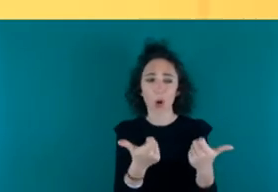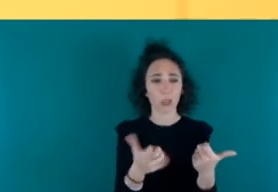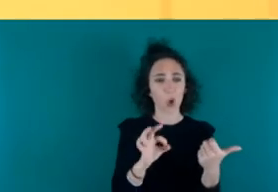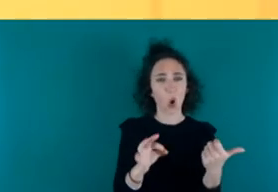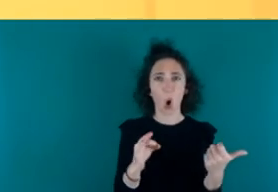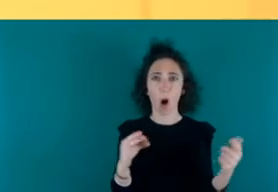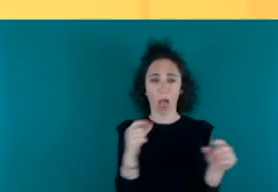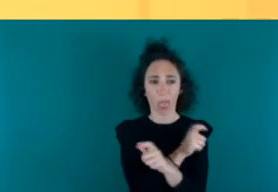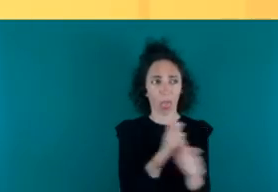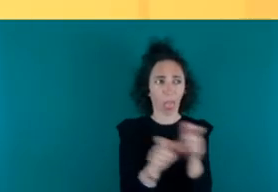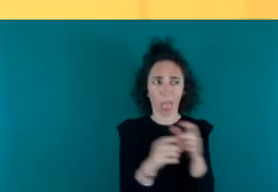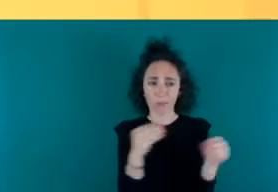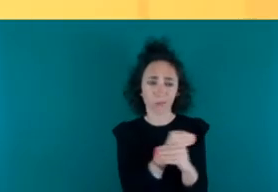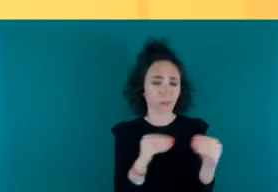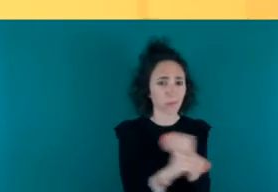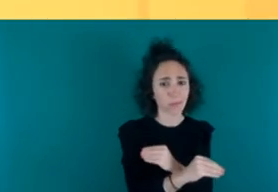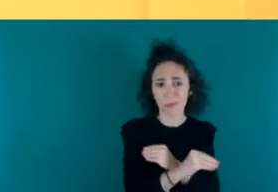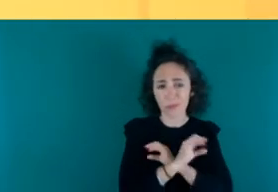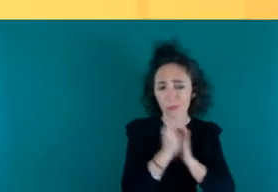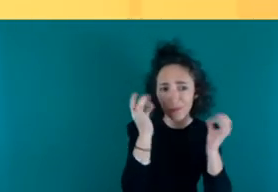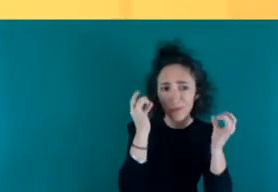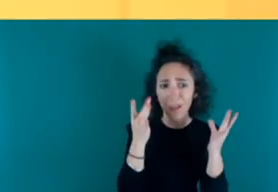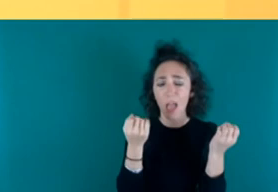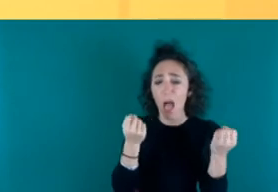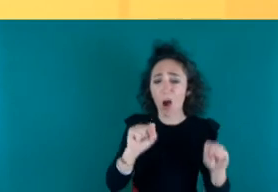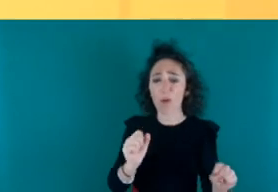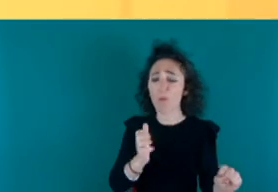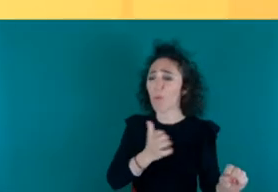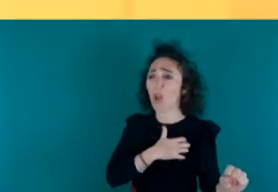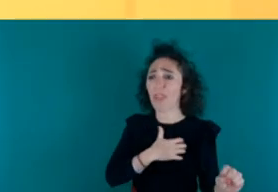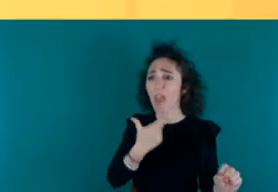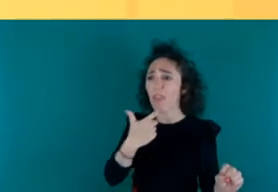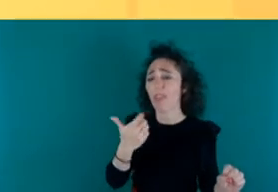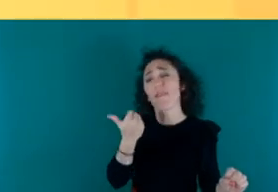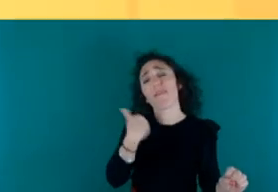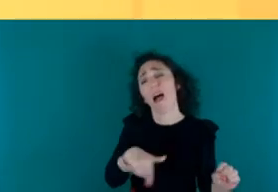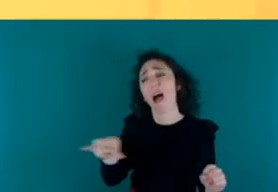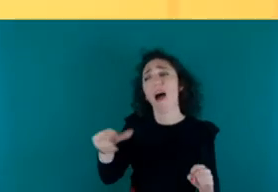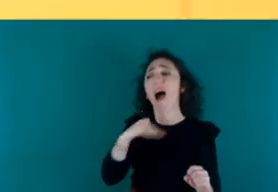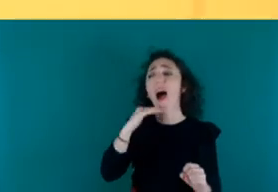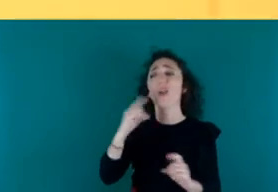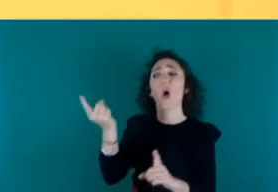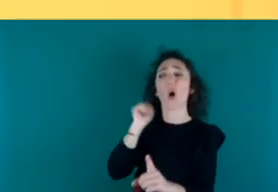con que el policía diga que tú le has hecho algo ya te puedes meter en un problema